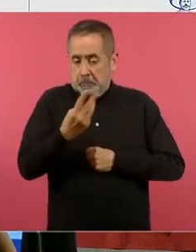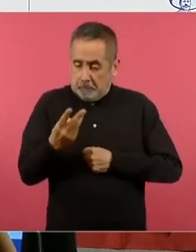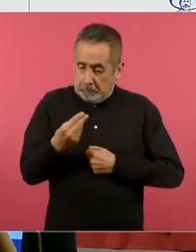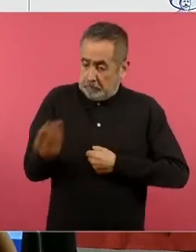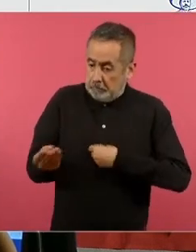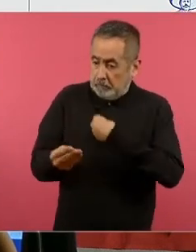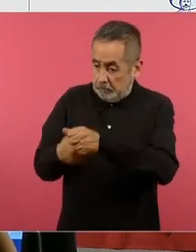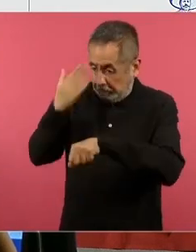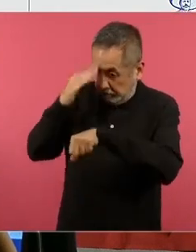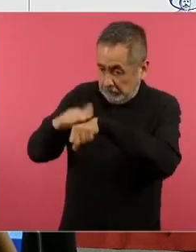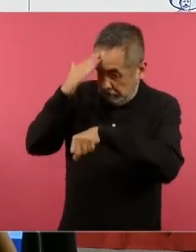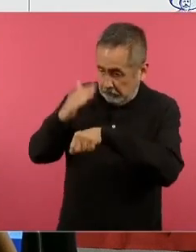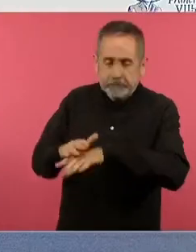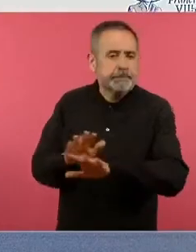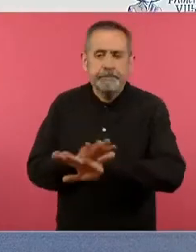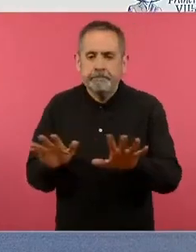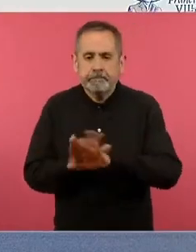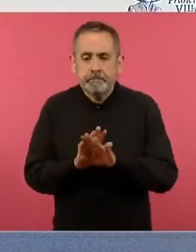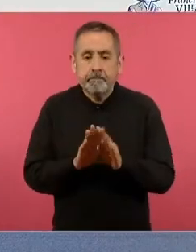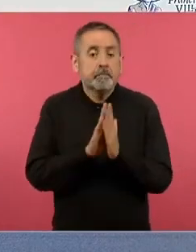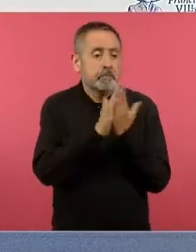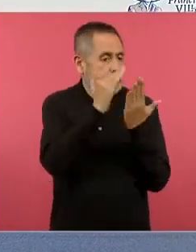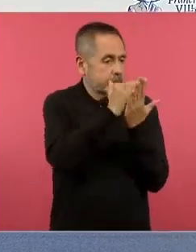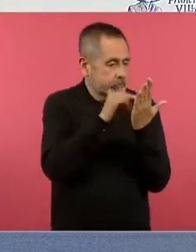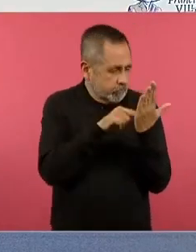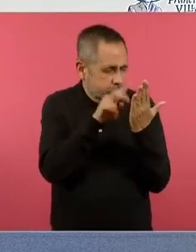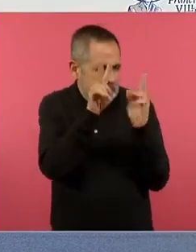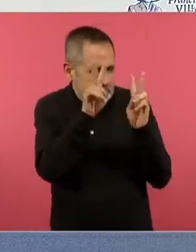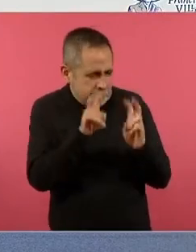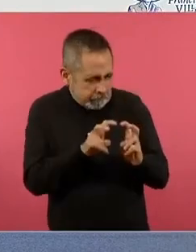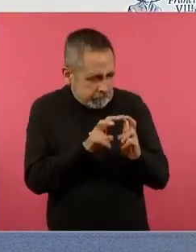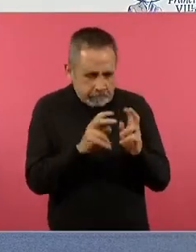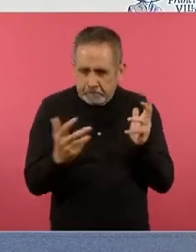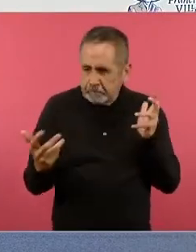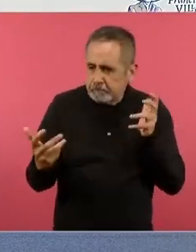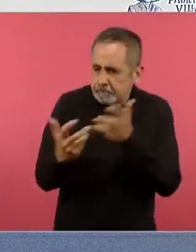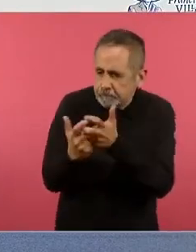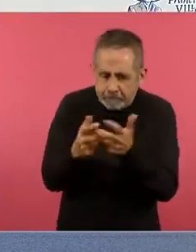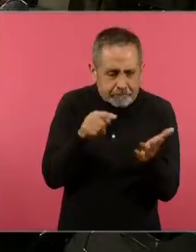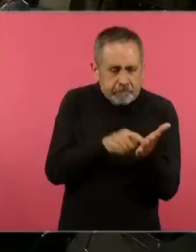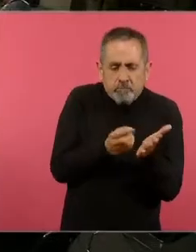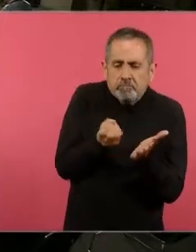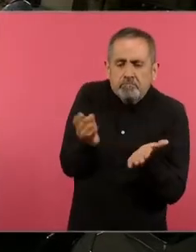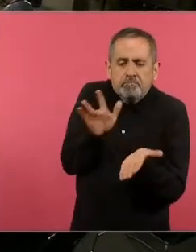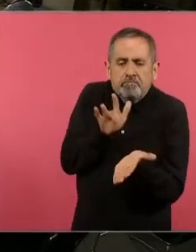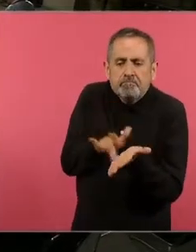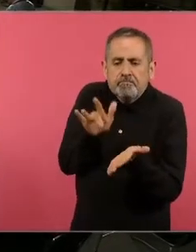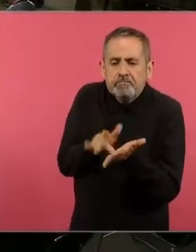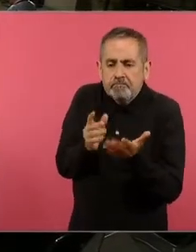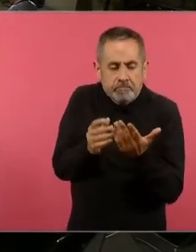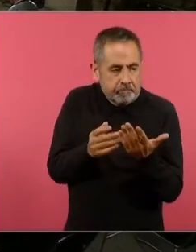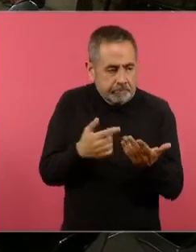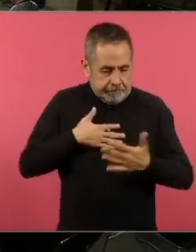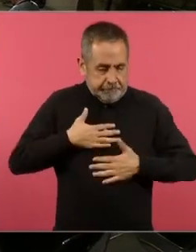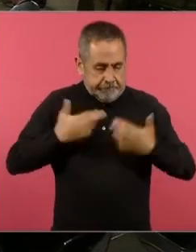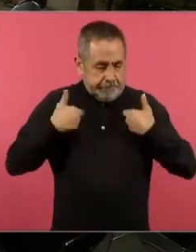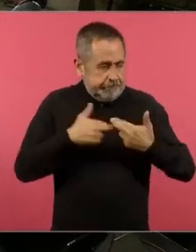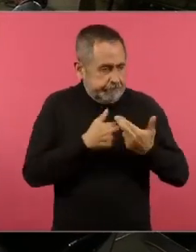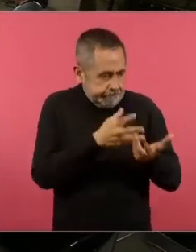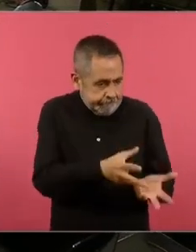busca vincularse con la vida del estudiante de apoyo nada más al trabajo docente